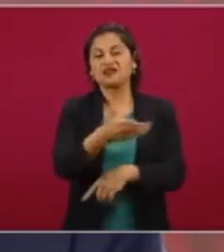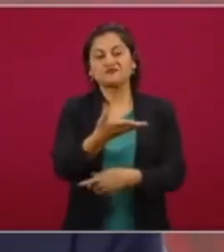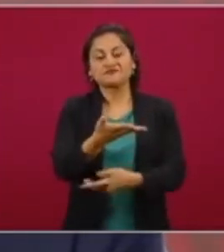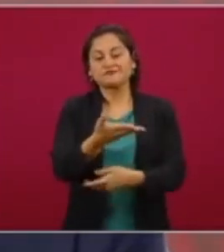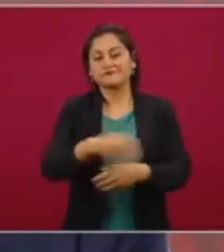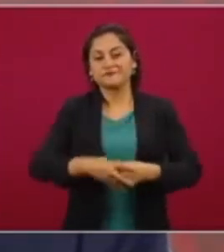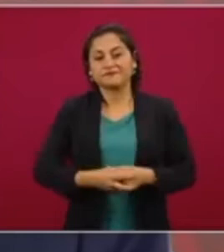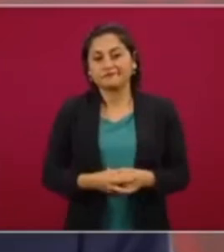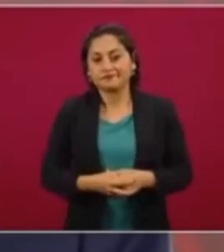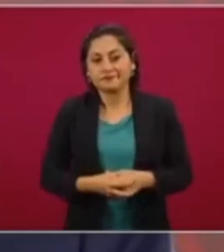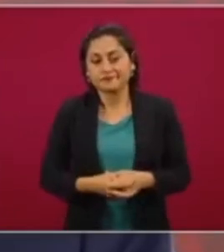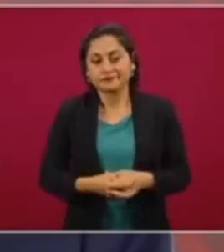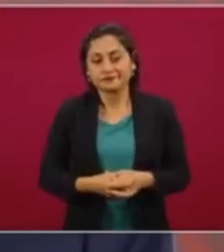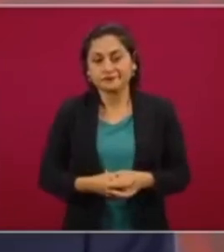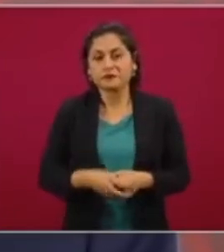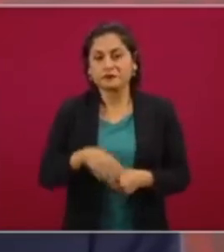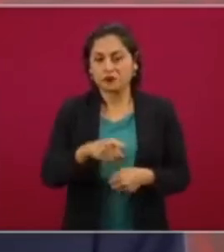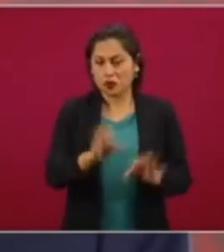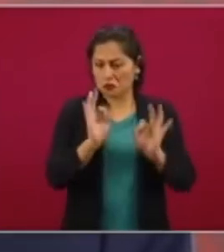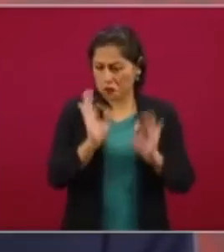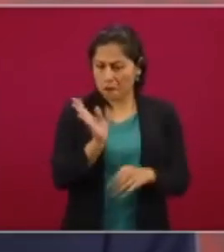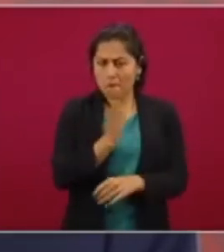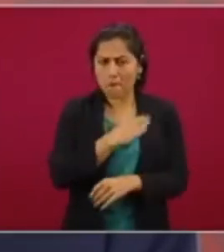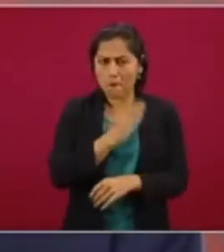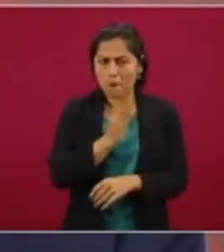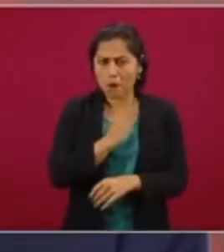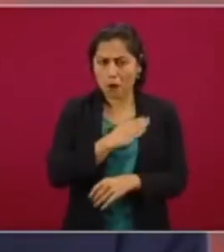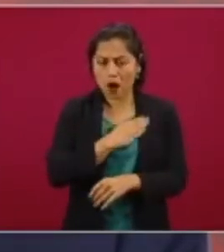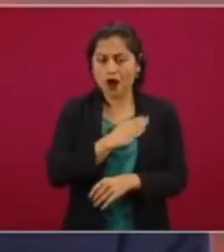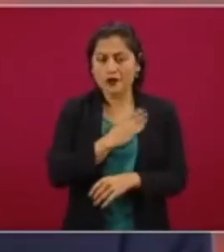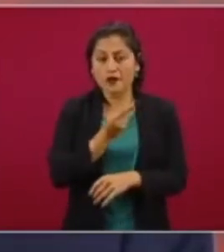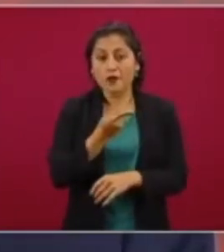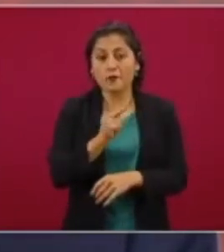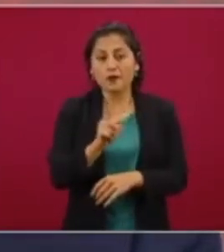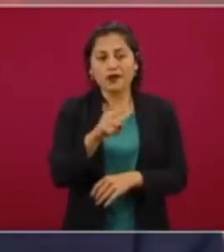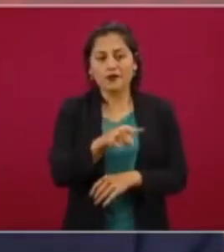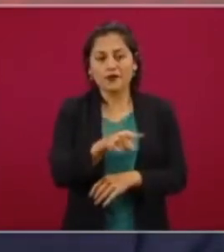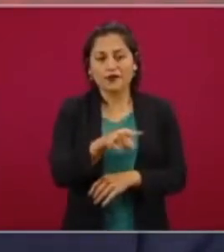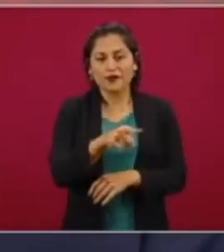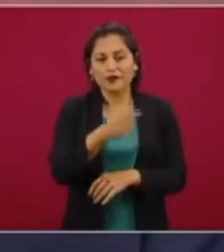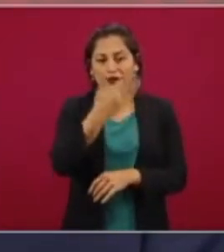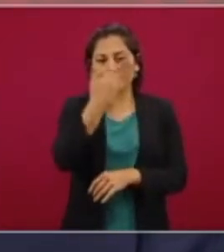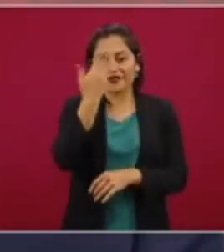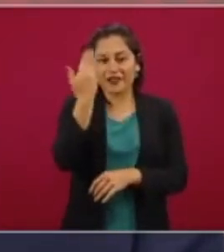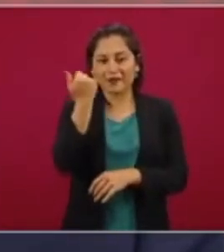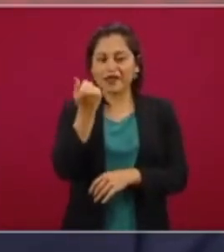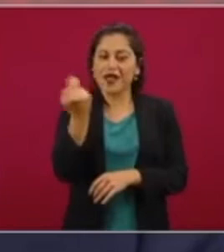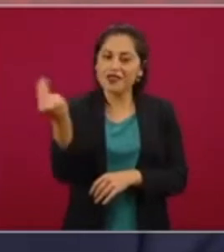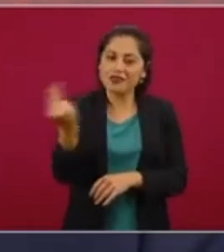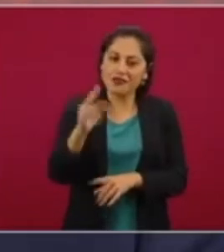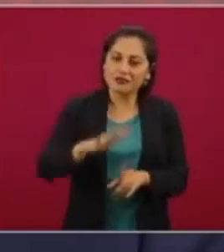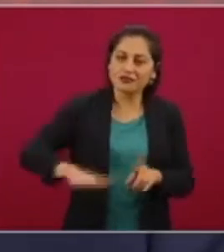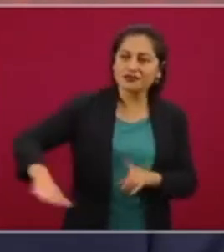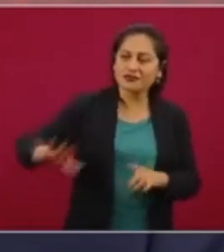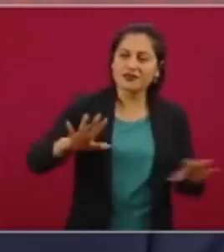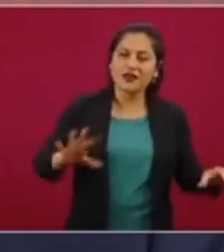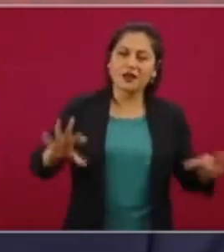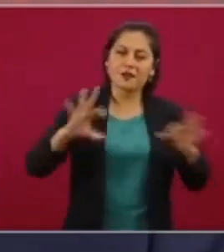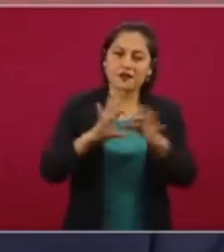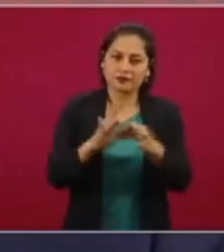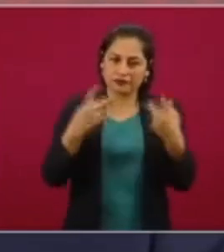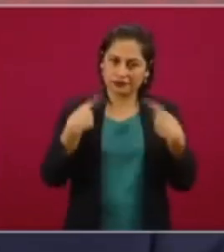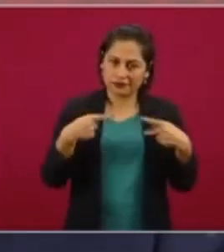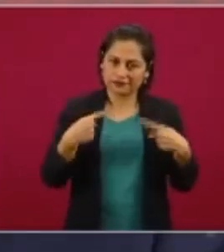ser un hombre bueno, de que era necesaria la alianza con el pueblo, sobre todo